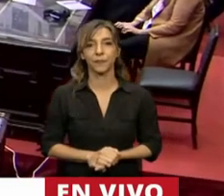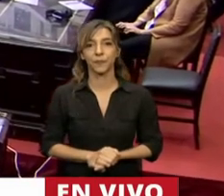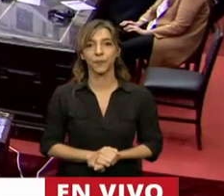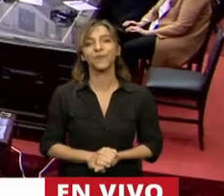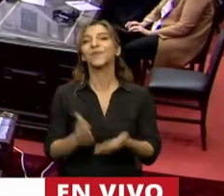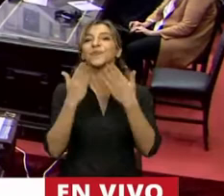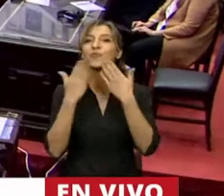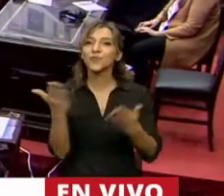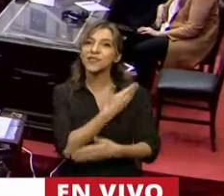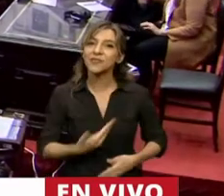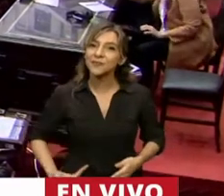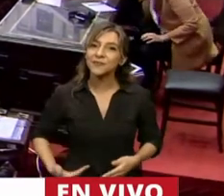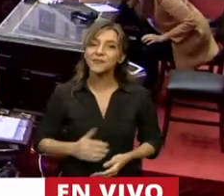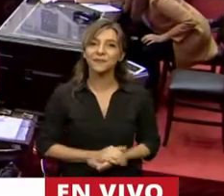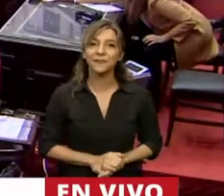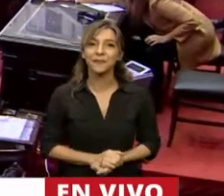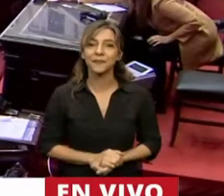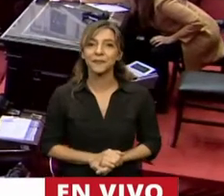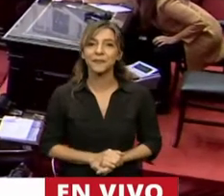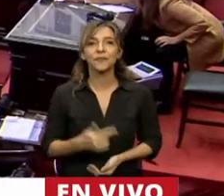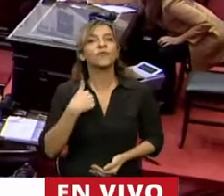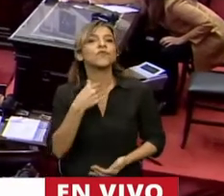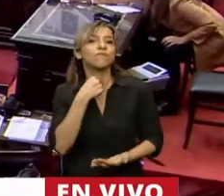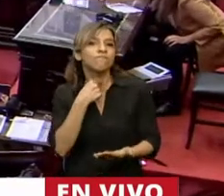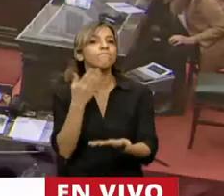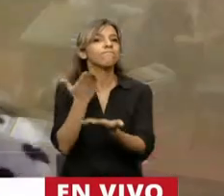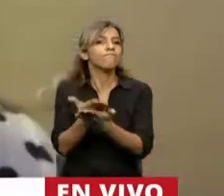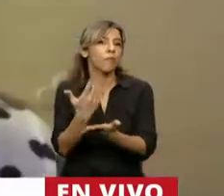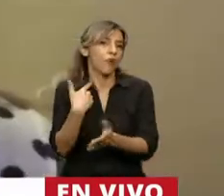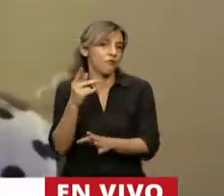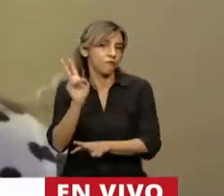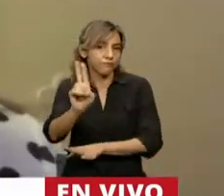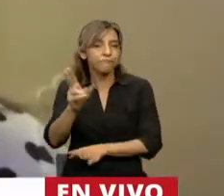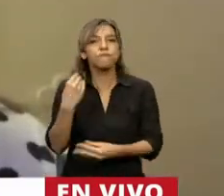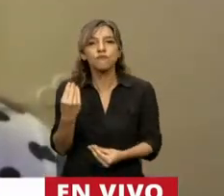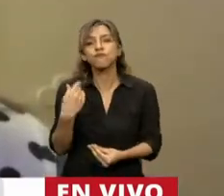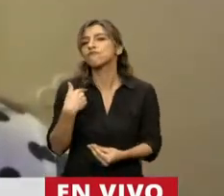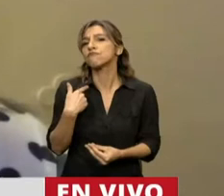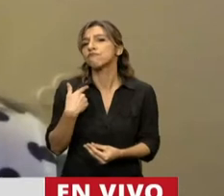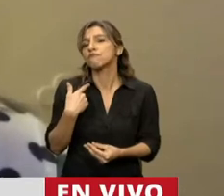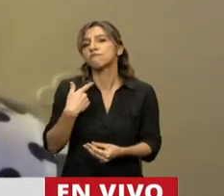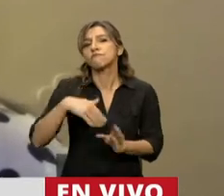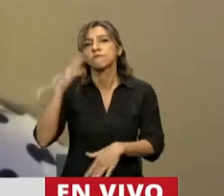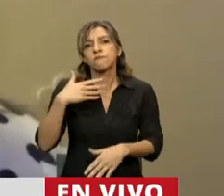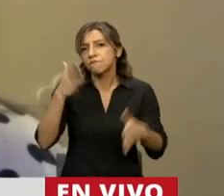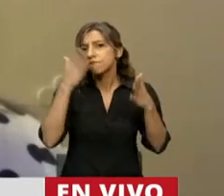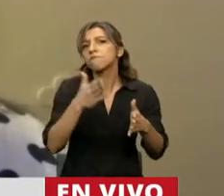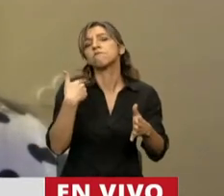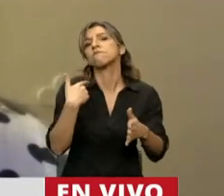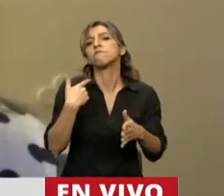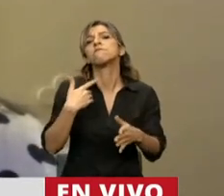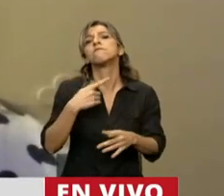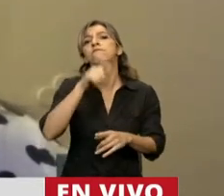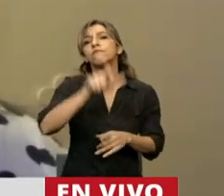Muchas gracias, señor Presidente. Es para plantear una cuestión de privilegio en relación a los agraviantes dichos vertidos por el diputado